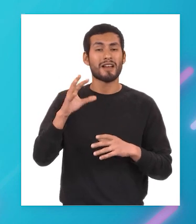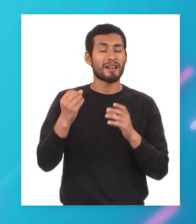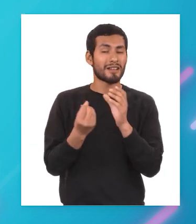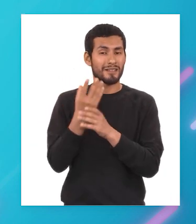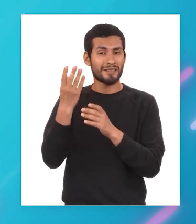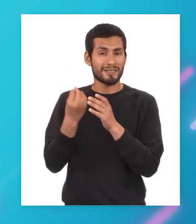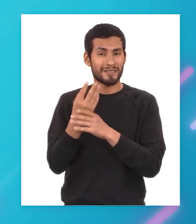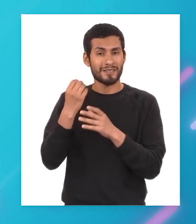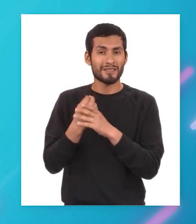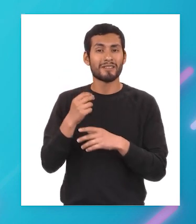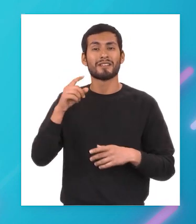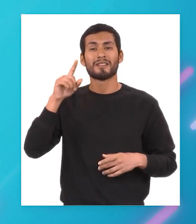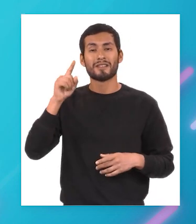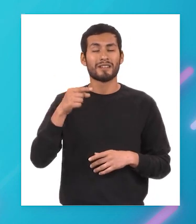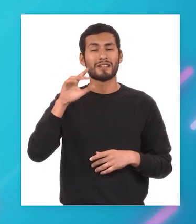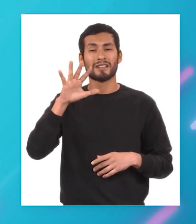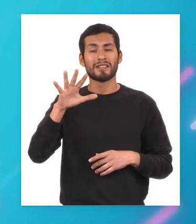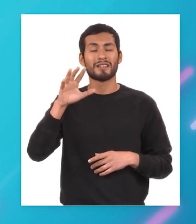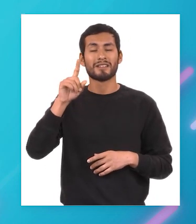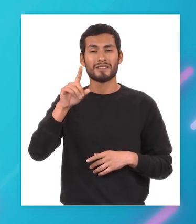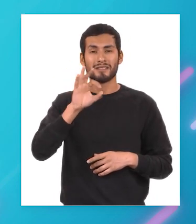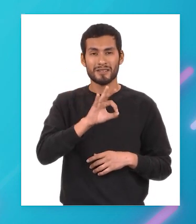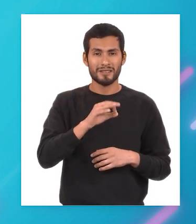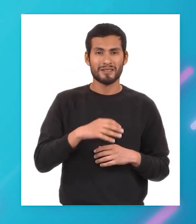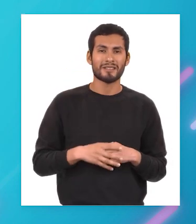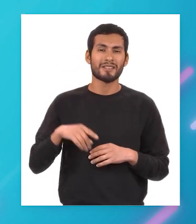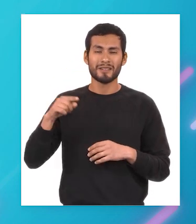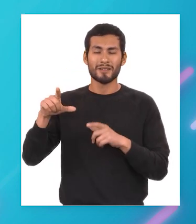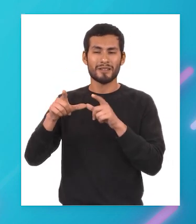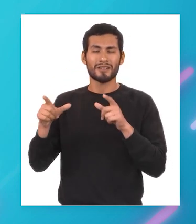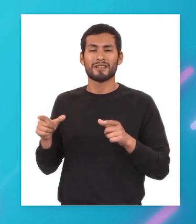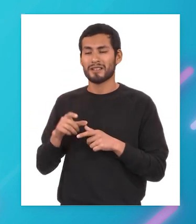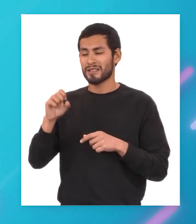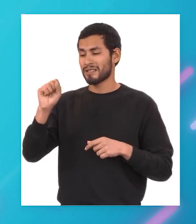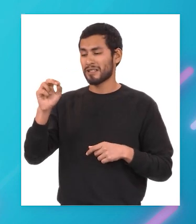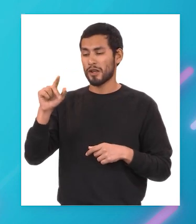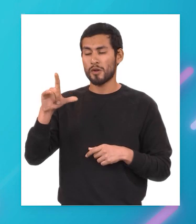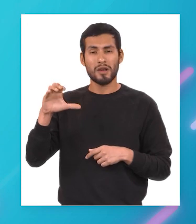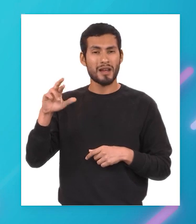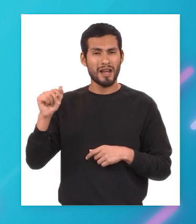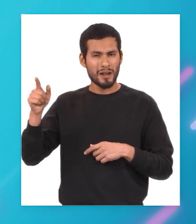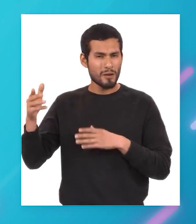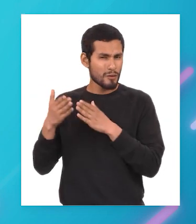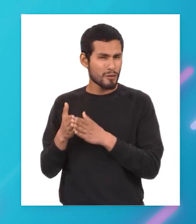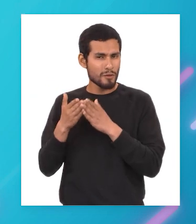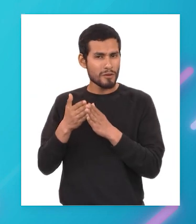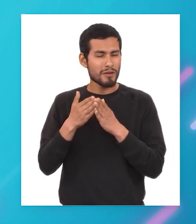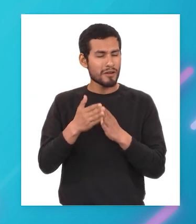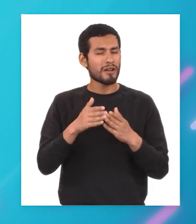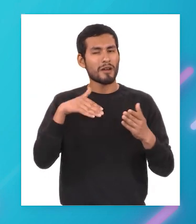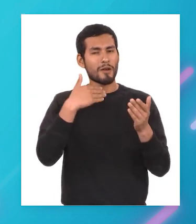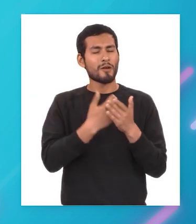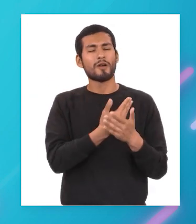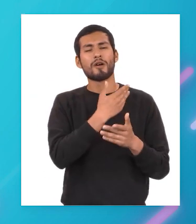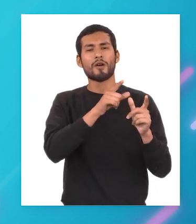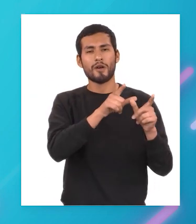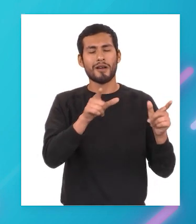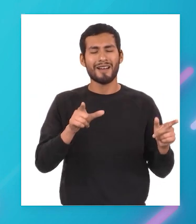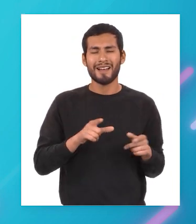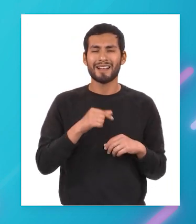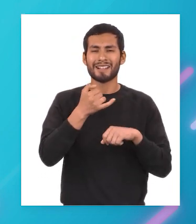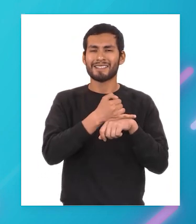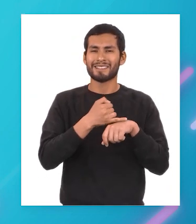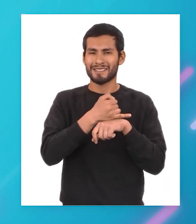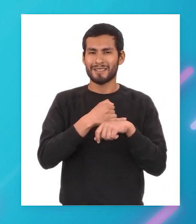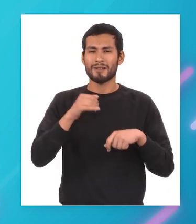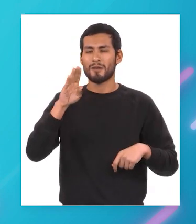de septiembre de 1519 desde el puerto de san lucar con el fin de llegar con una nueva ruta a